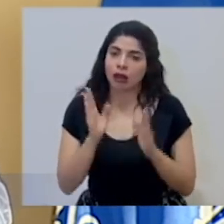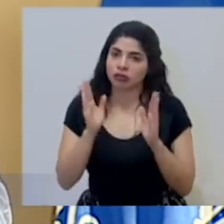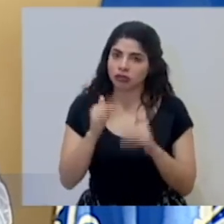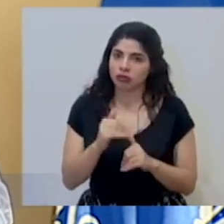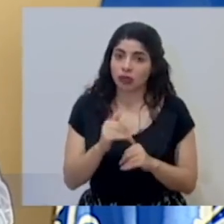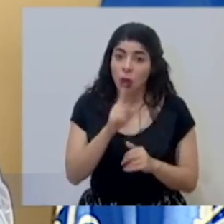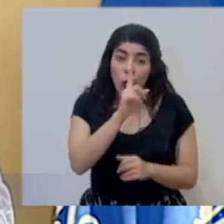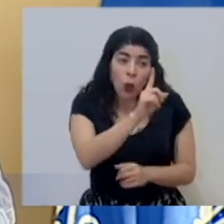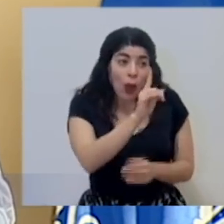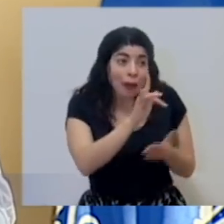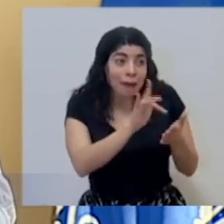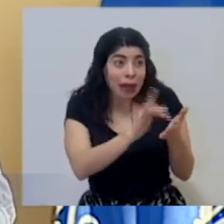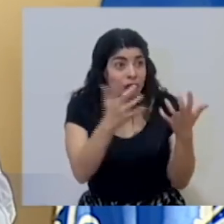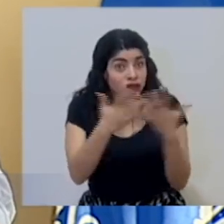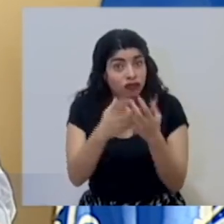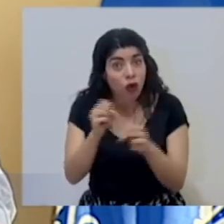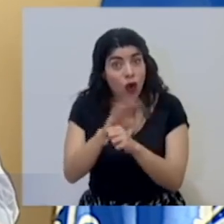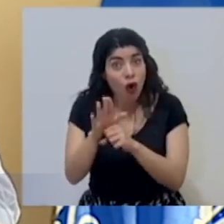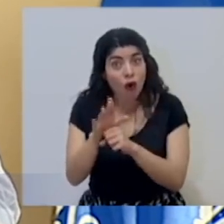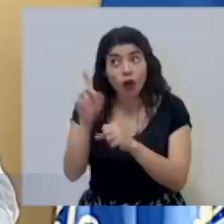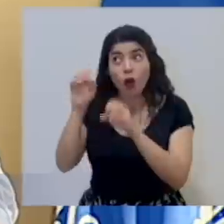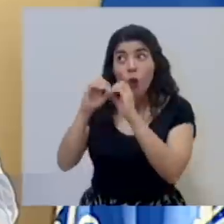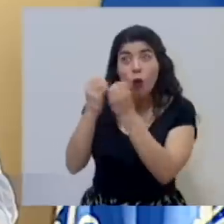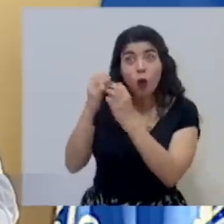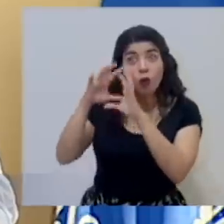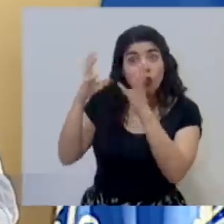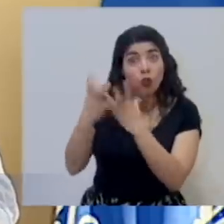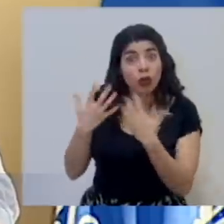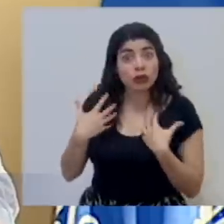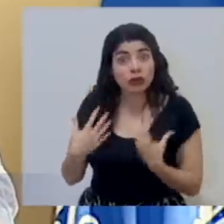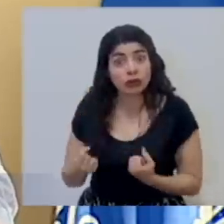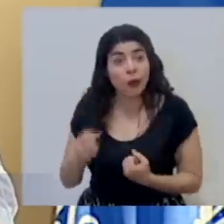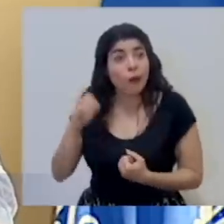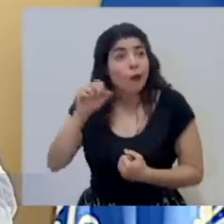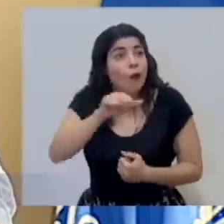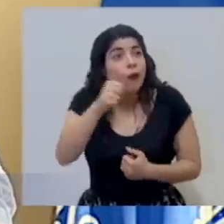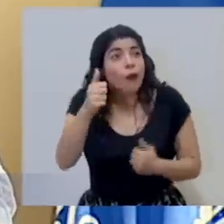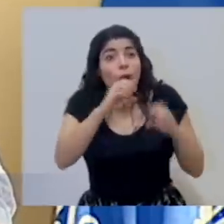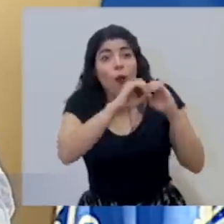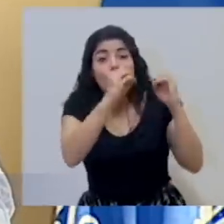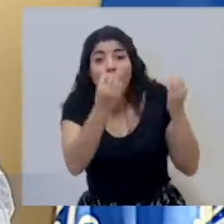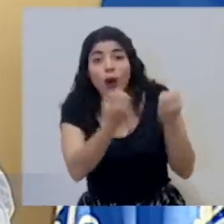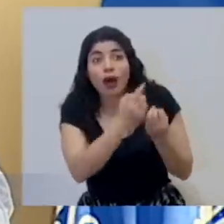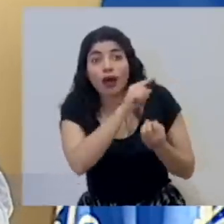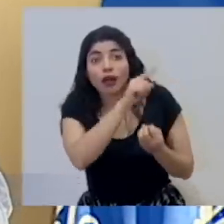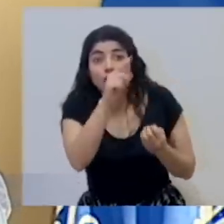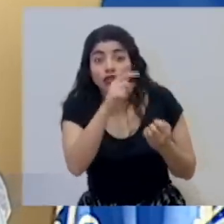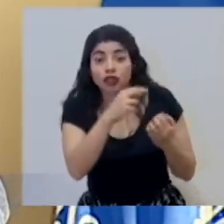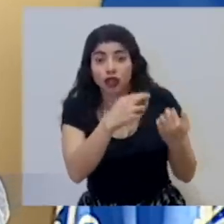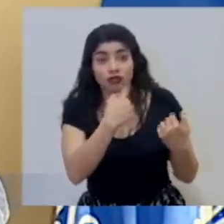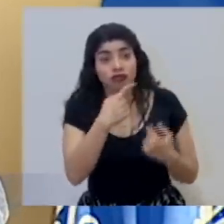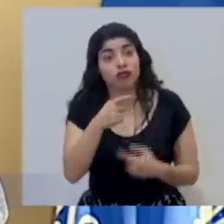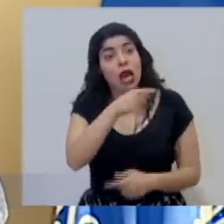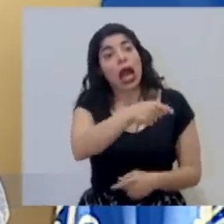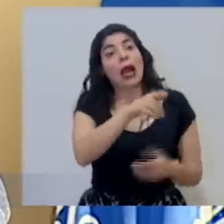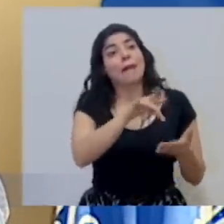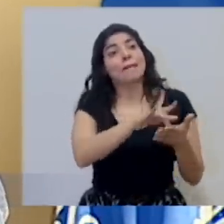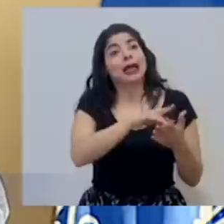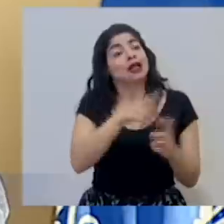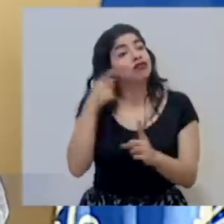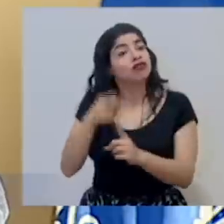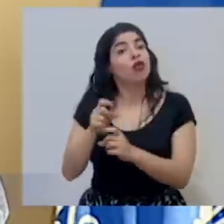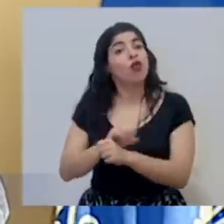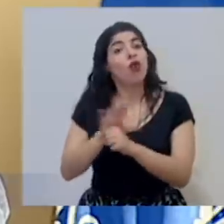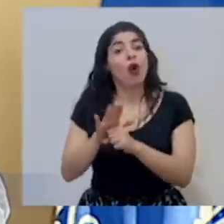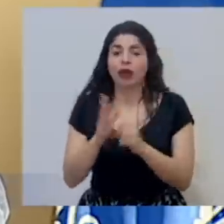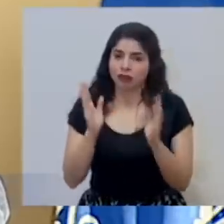medicamento que la Organización Mundial de la Salud o alguna organización reguladora haya definido que se utilice